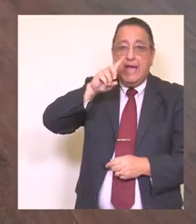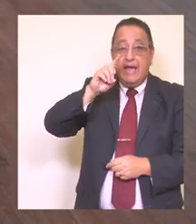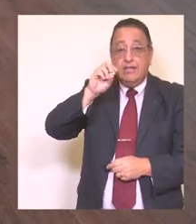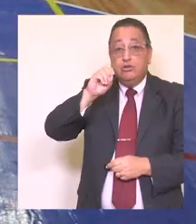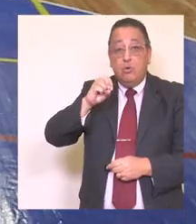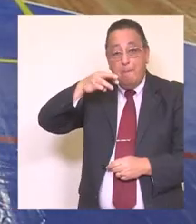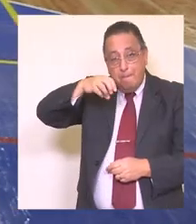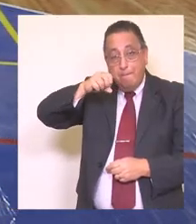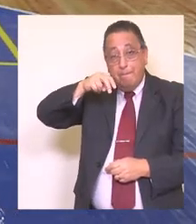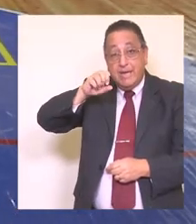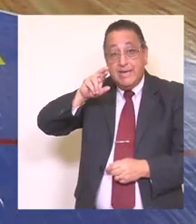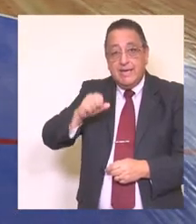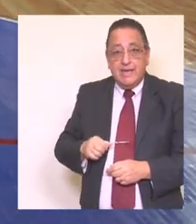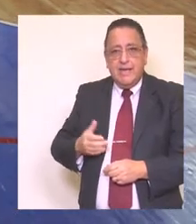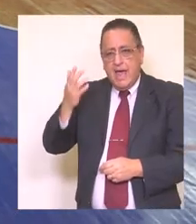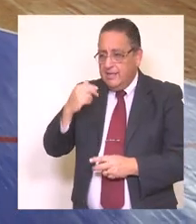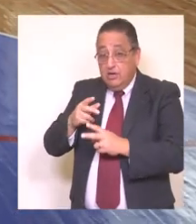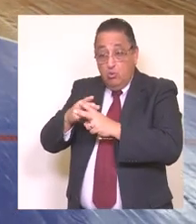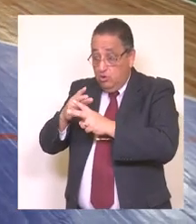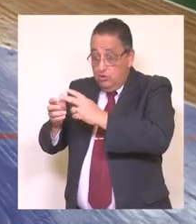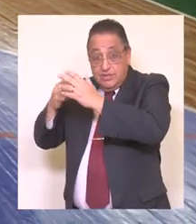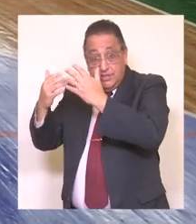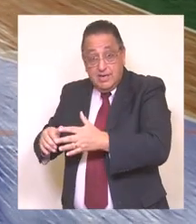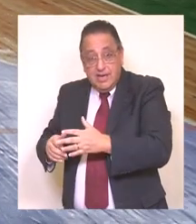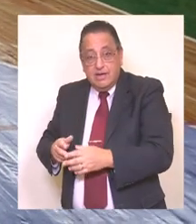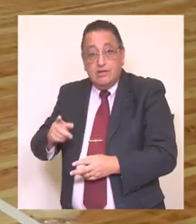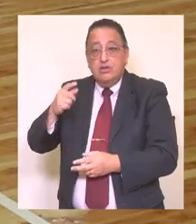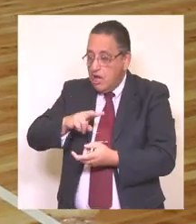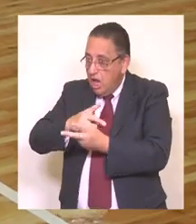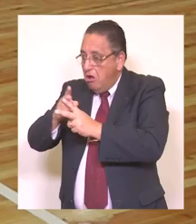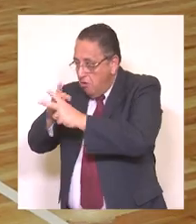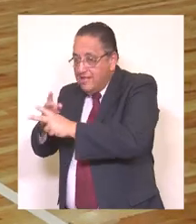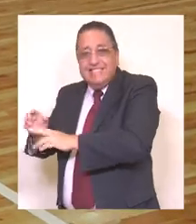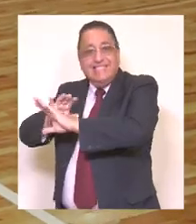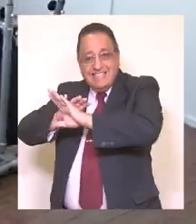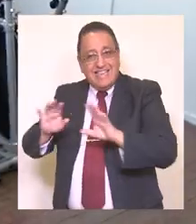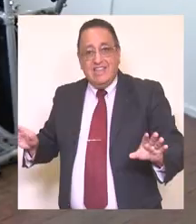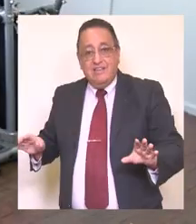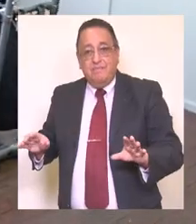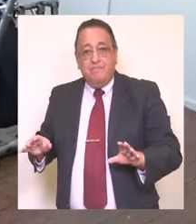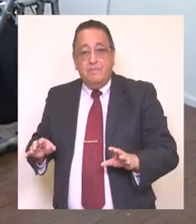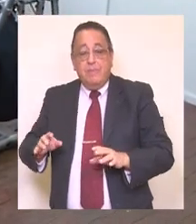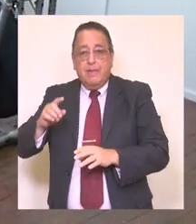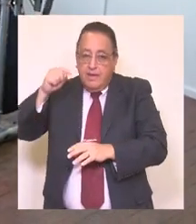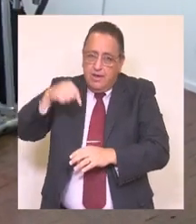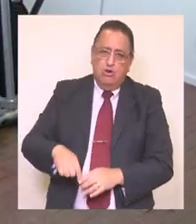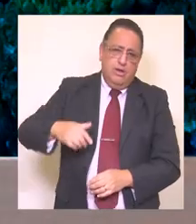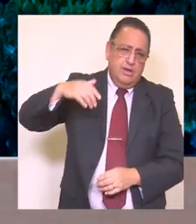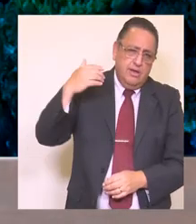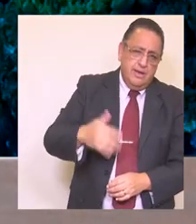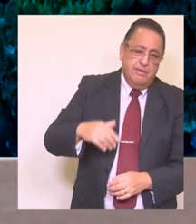Manera, infraestructura que desde su construcción no había tenido ninguna mejora. Y también es importante